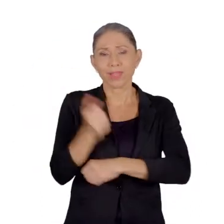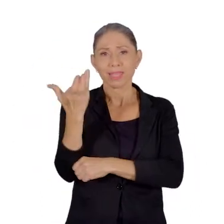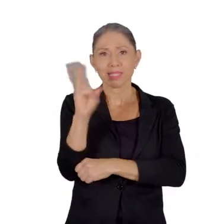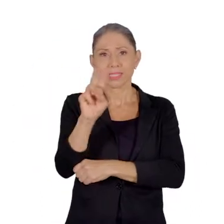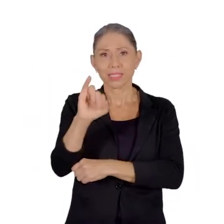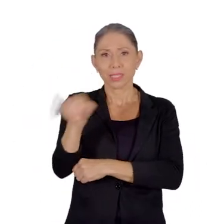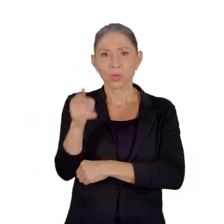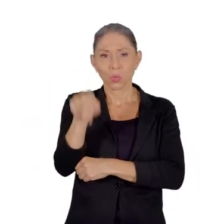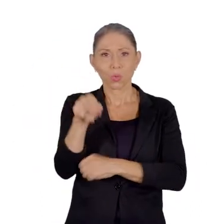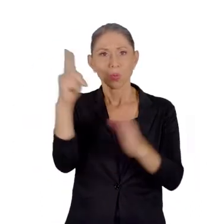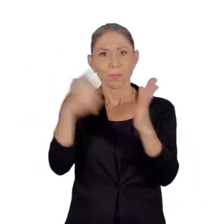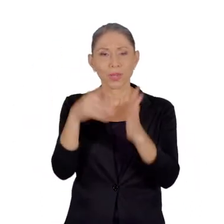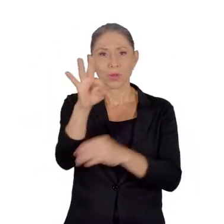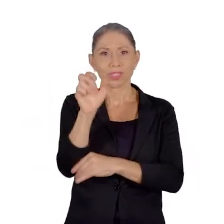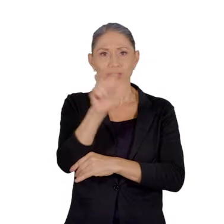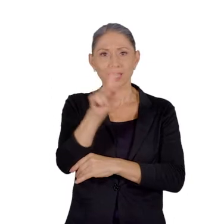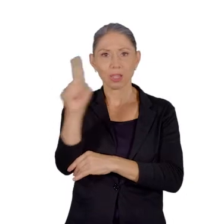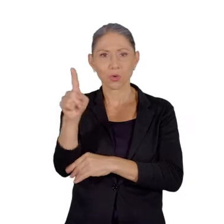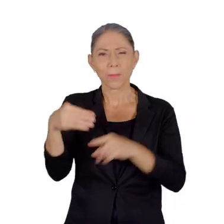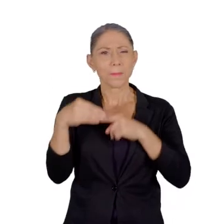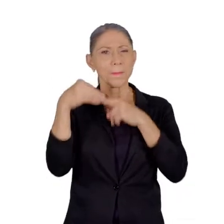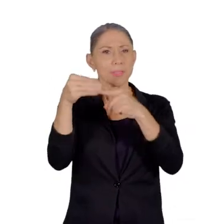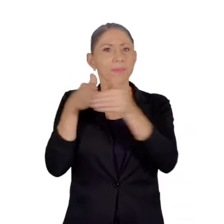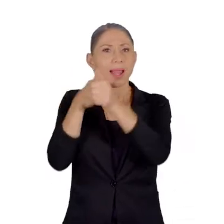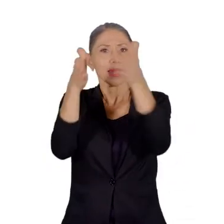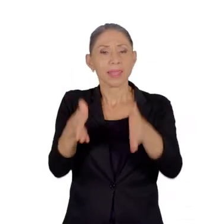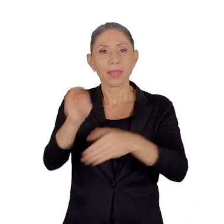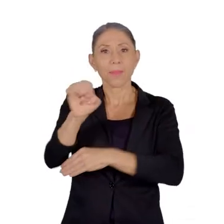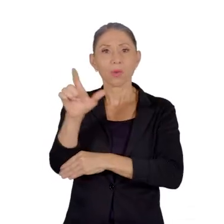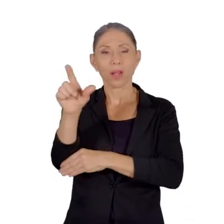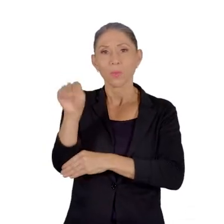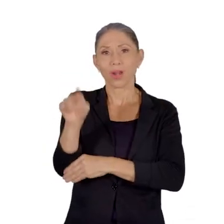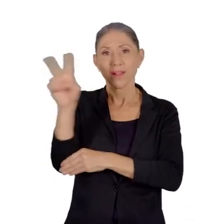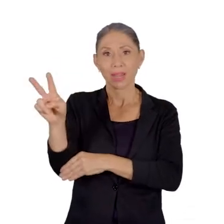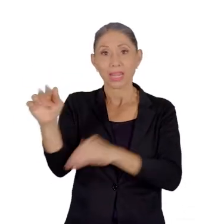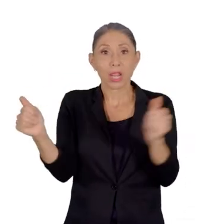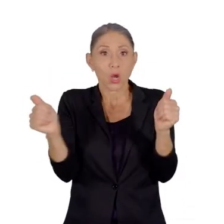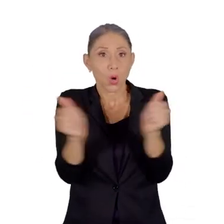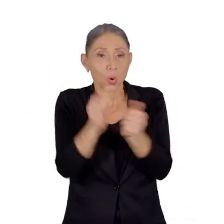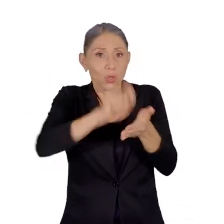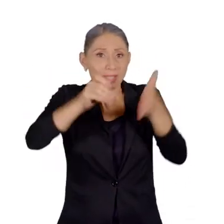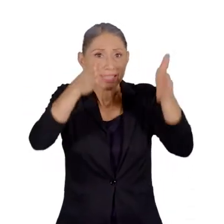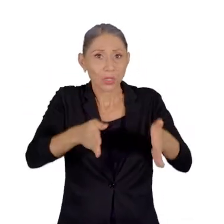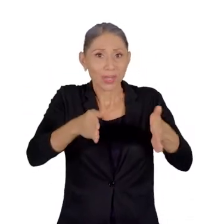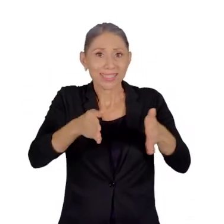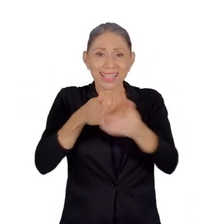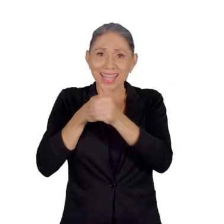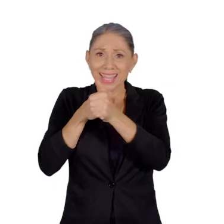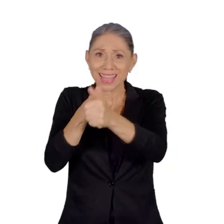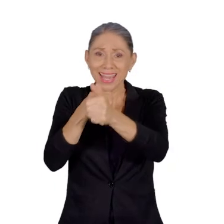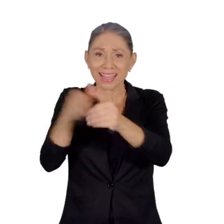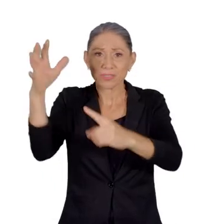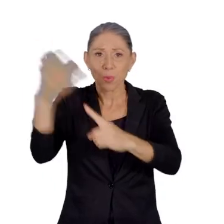de junio de 1931. Su principal líder fue Manuel Mora Valverde, acompañado por los escritores y dirigentes